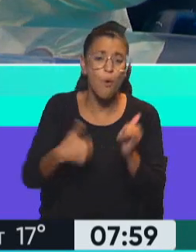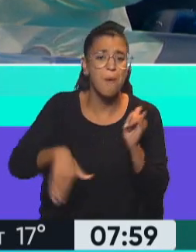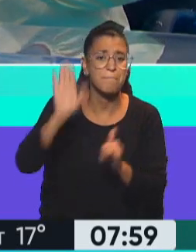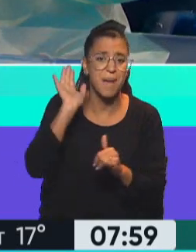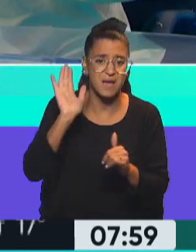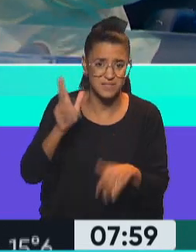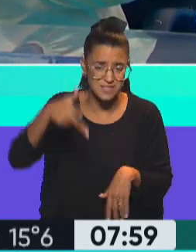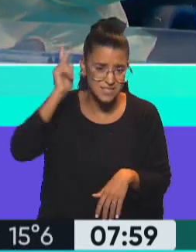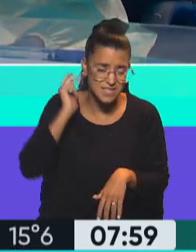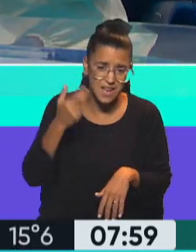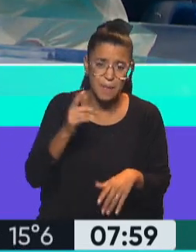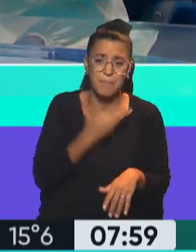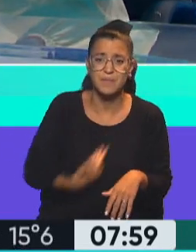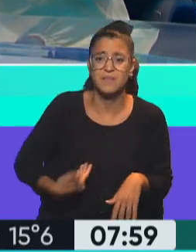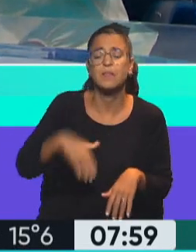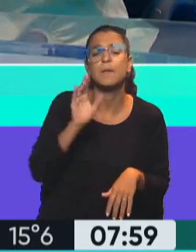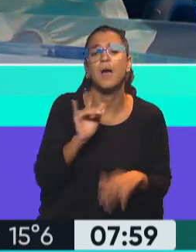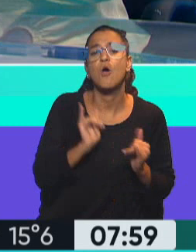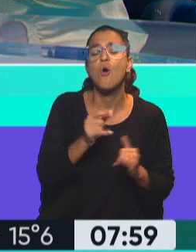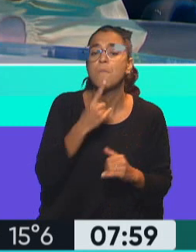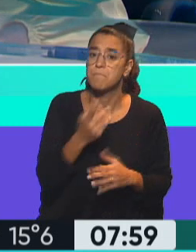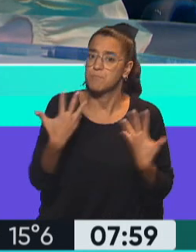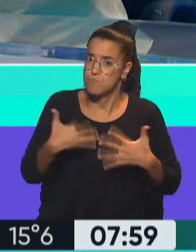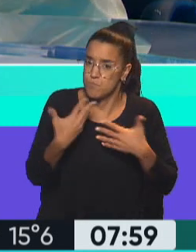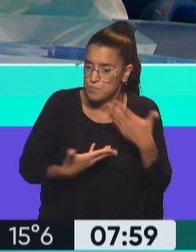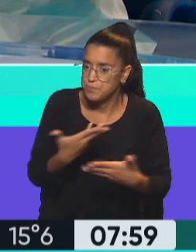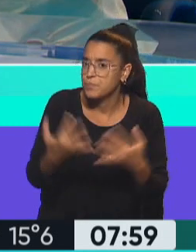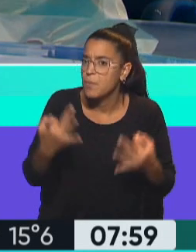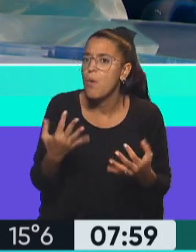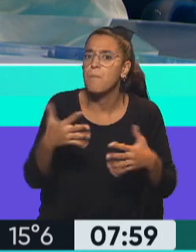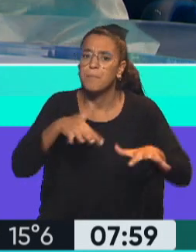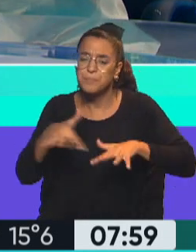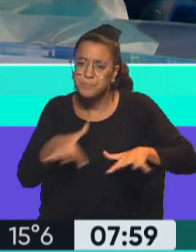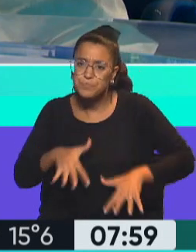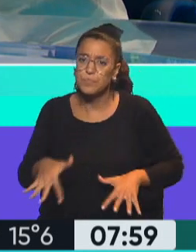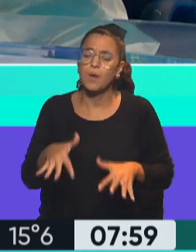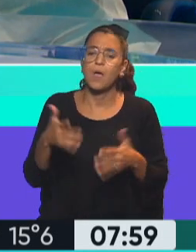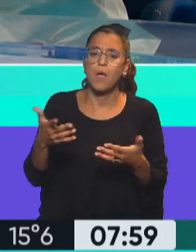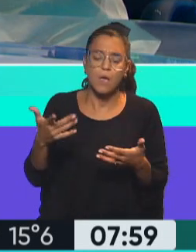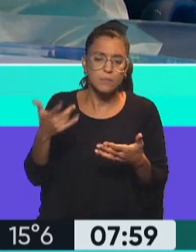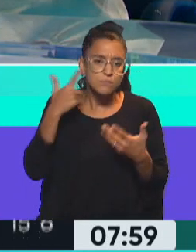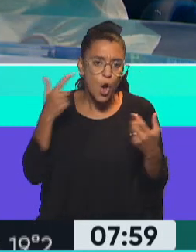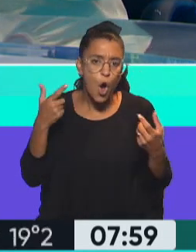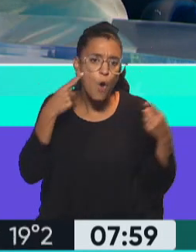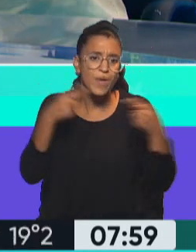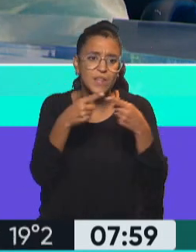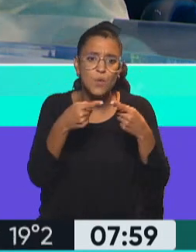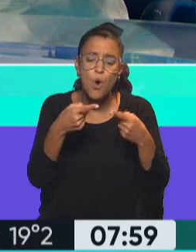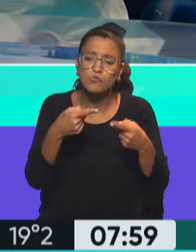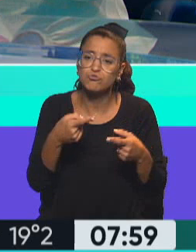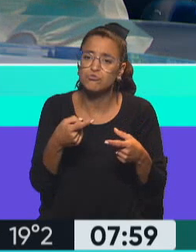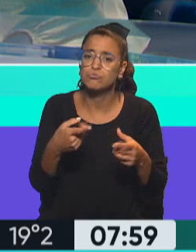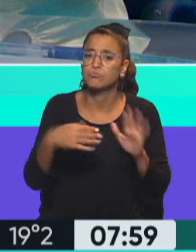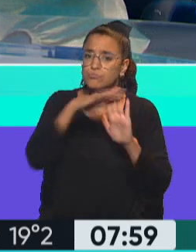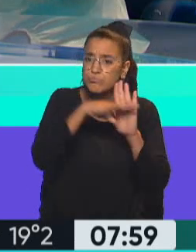joven de Chile y la verdad que promete mucho, promete mucho porque tiene una agenda a cumplir que no solamente está atravesado